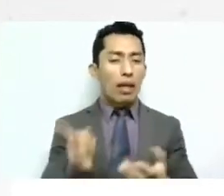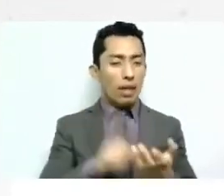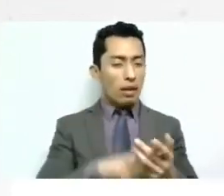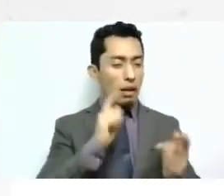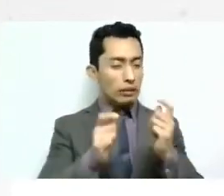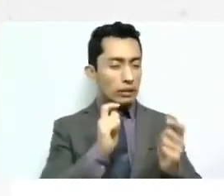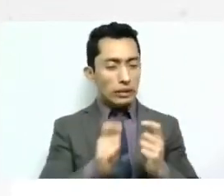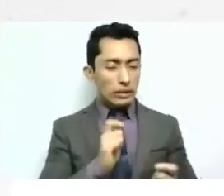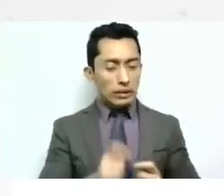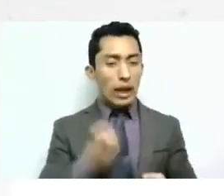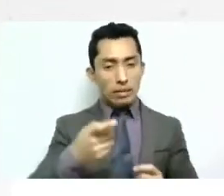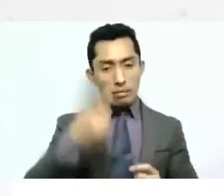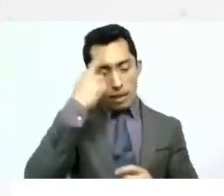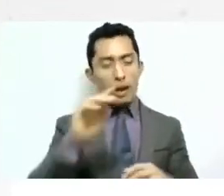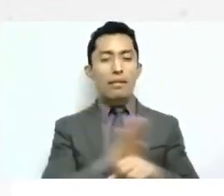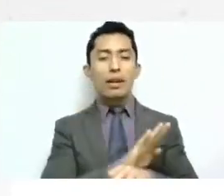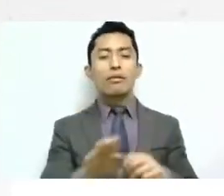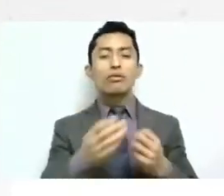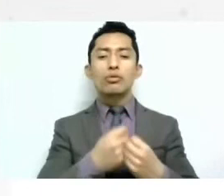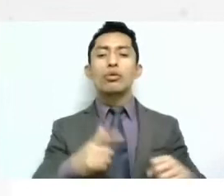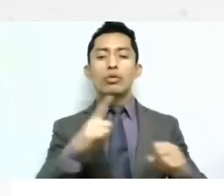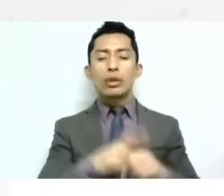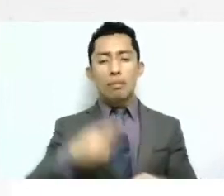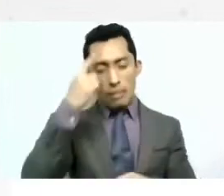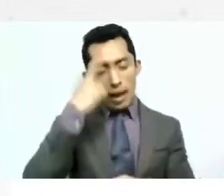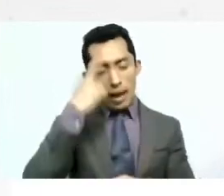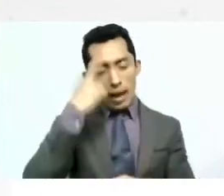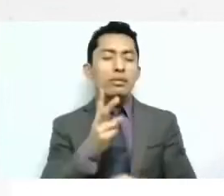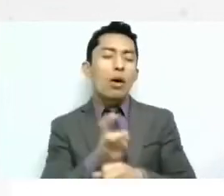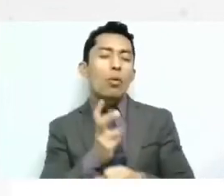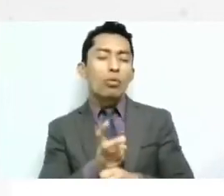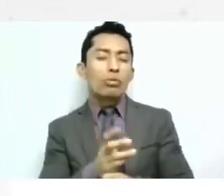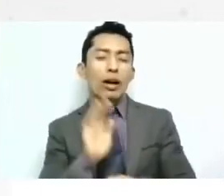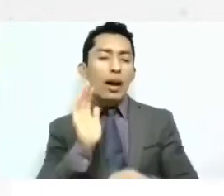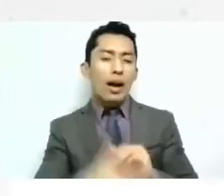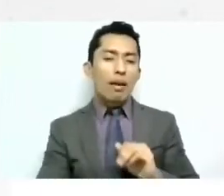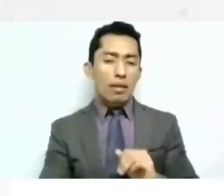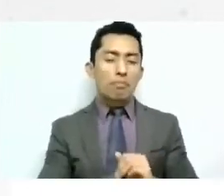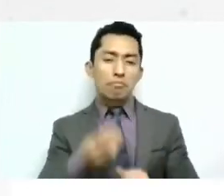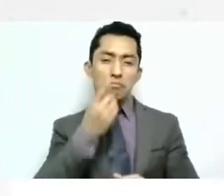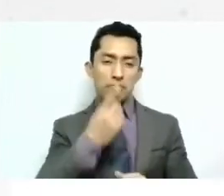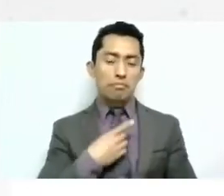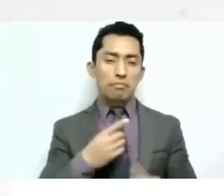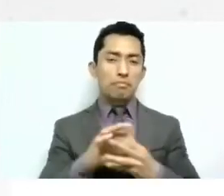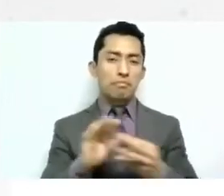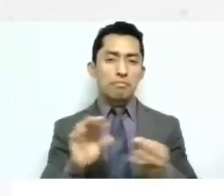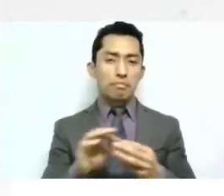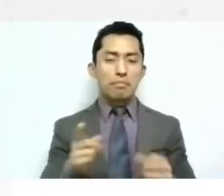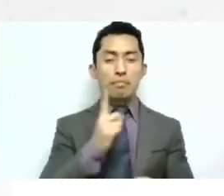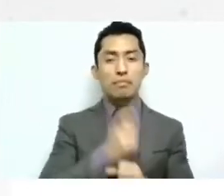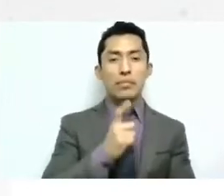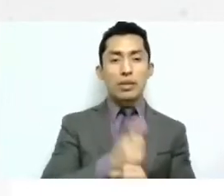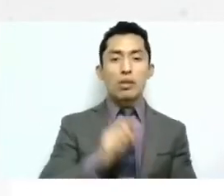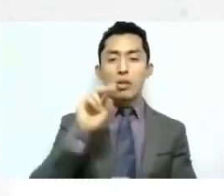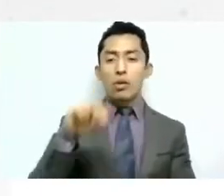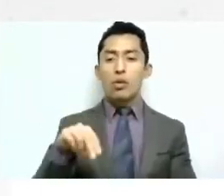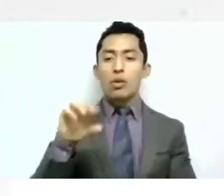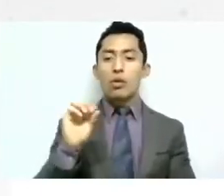de esta prestación de seguridad social como manera de cerrar este segundo bloque si quieres empezamos contigo Noemi